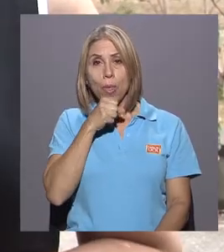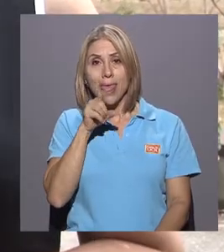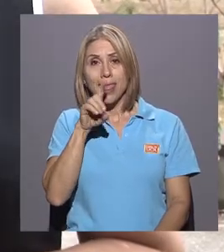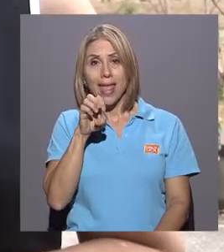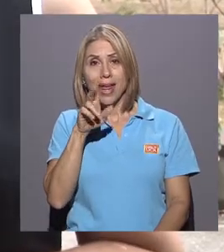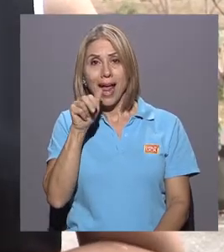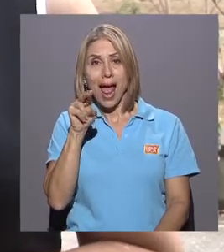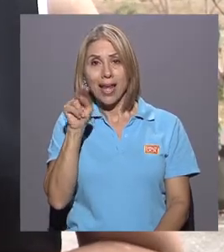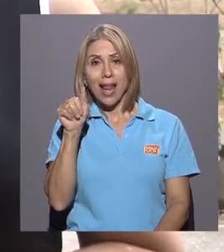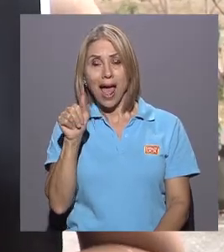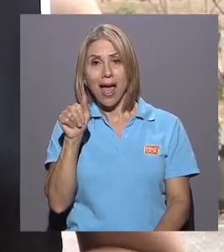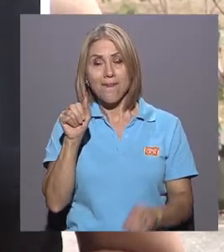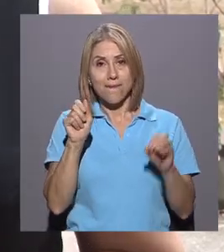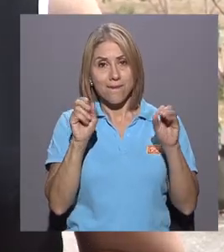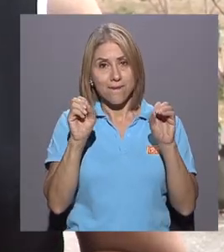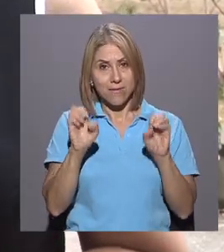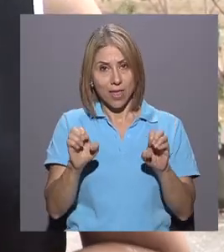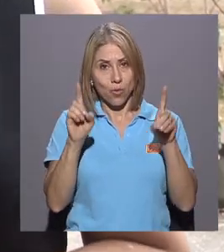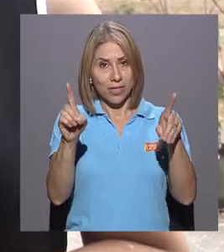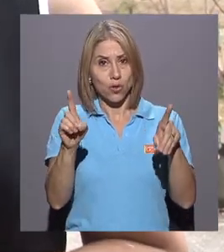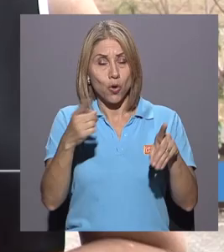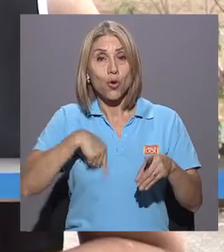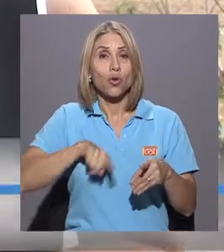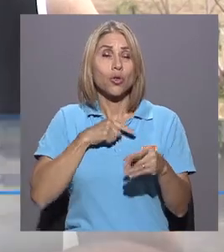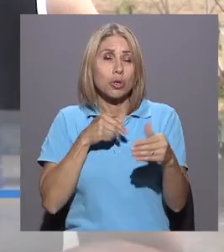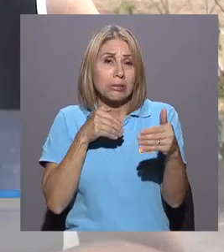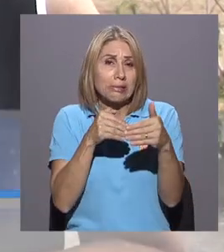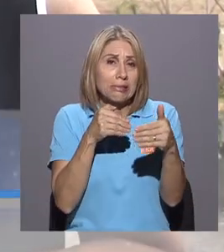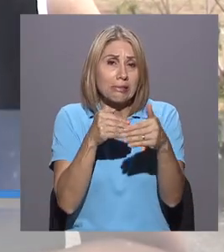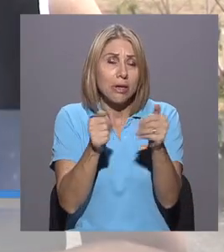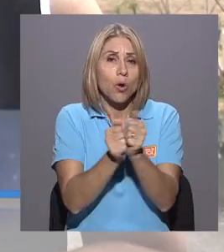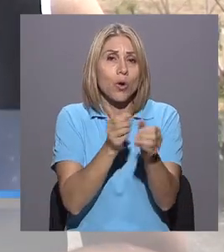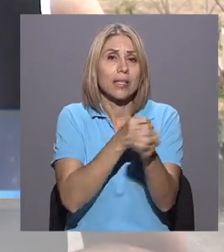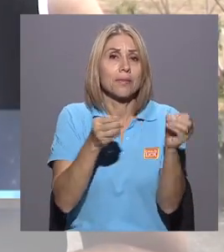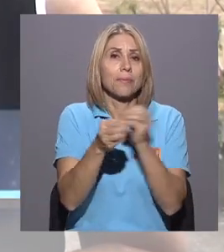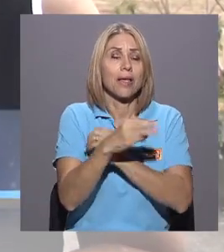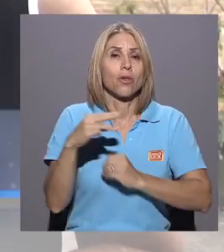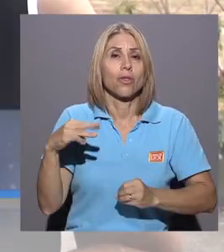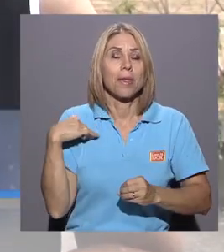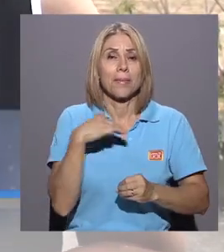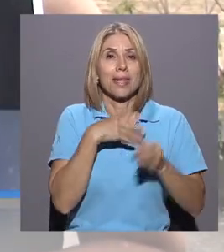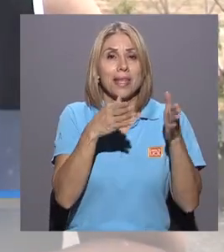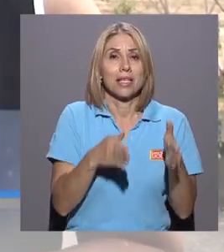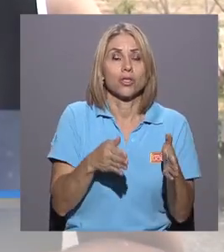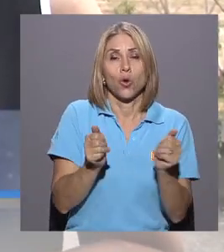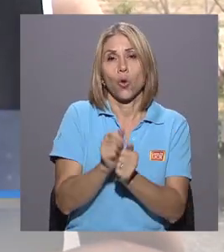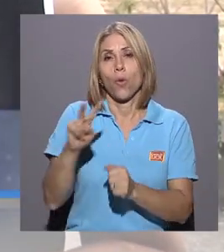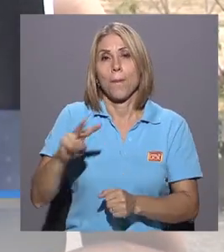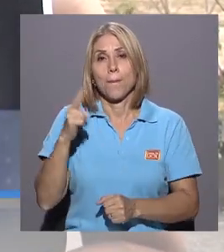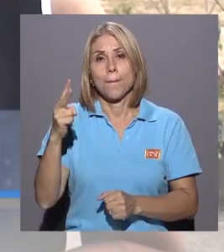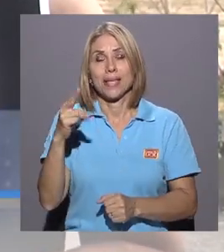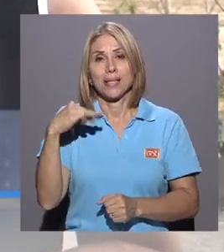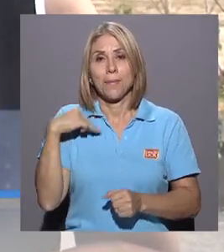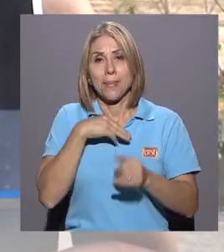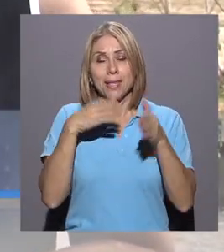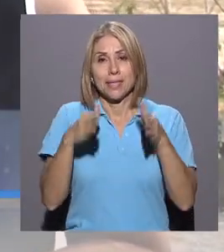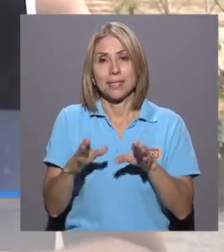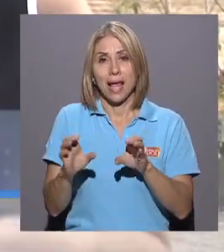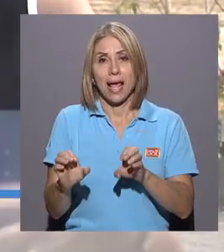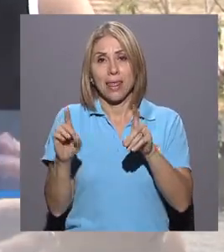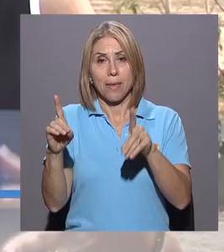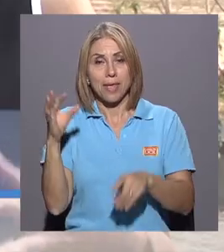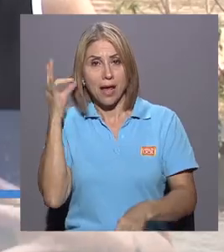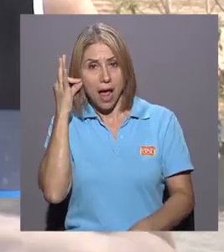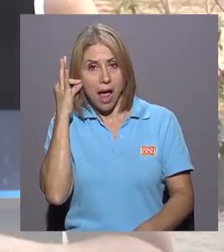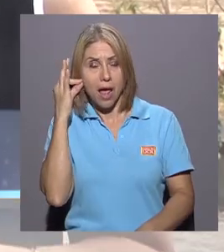estamos teniendo un acercamiento muy importante con el despacho del ministro de Educación, con su viceministra académica, donde estamos trabajando las posibilidades